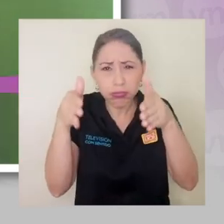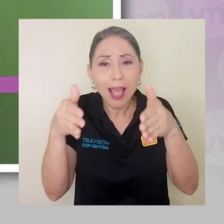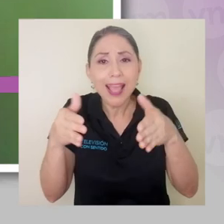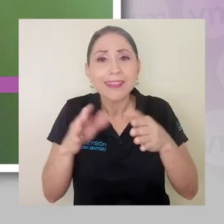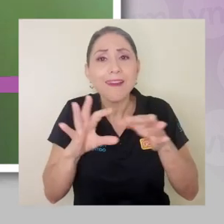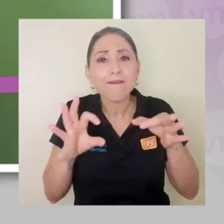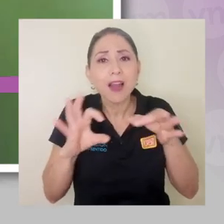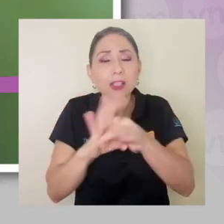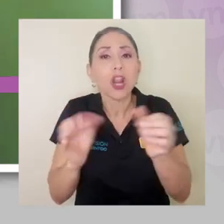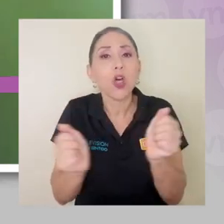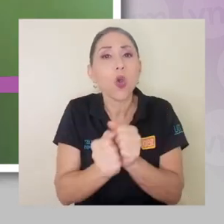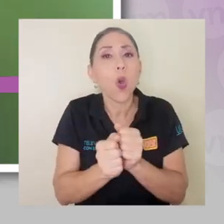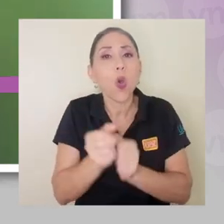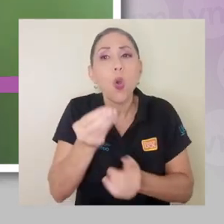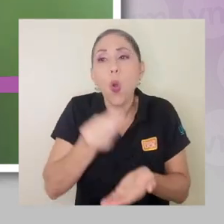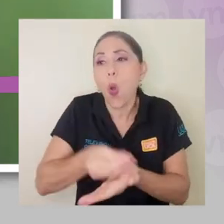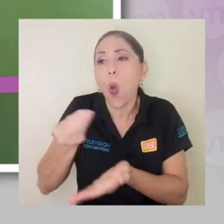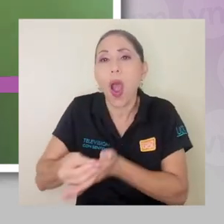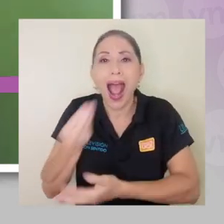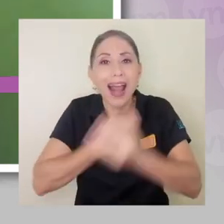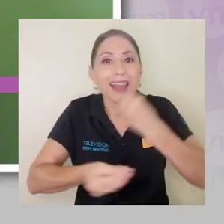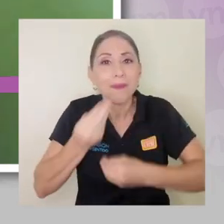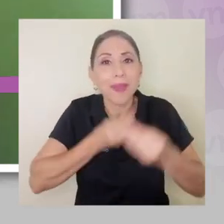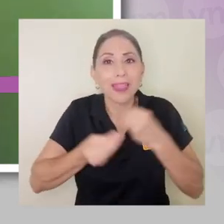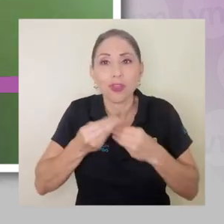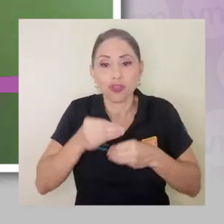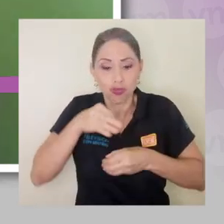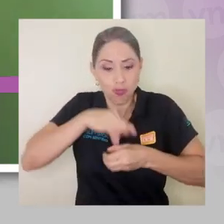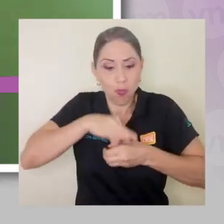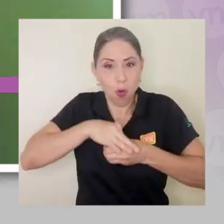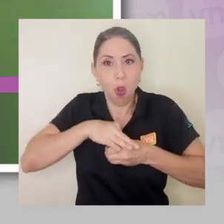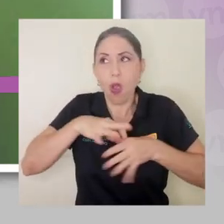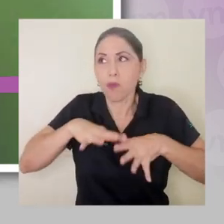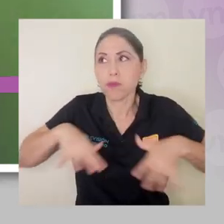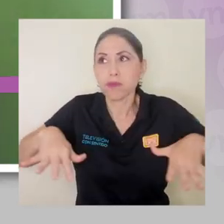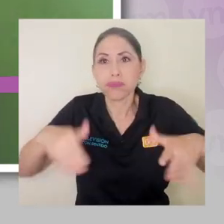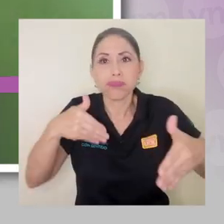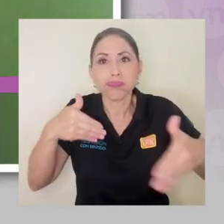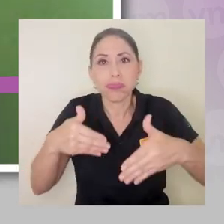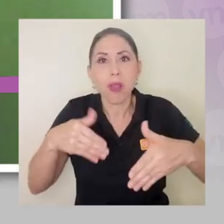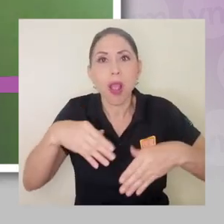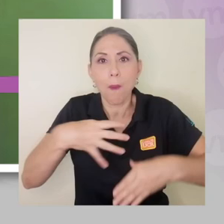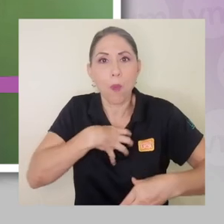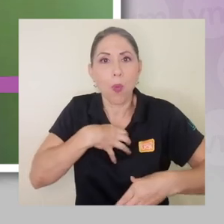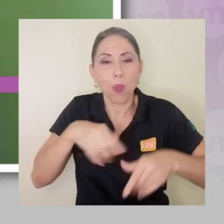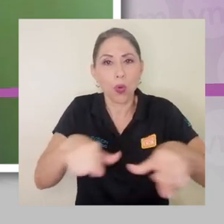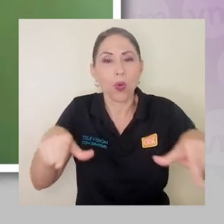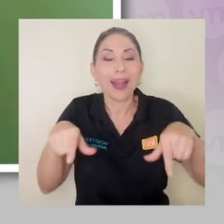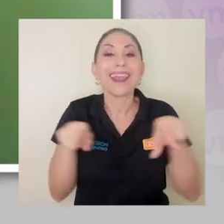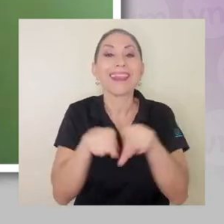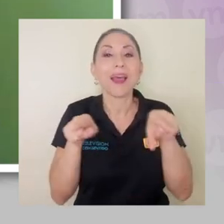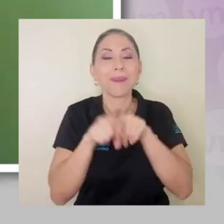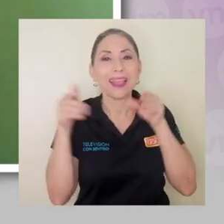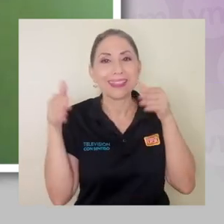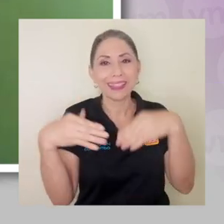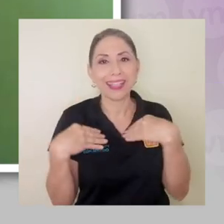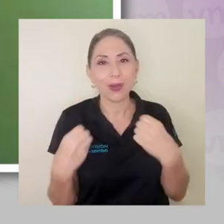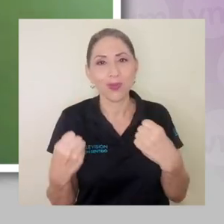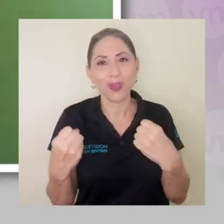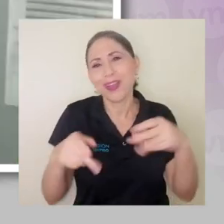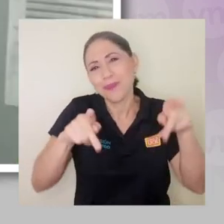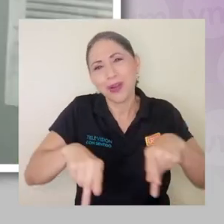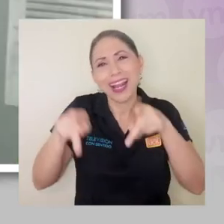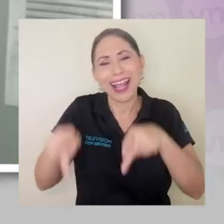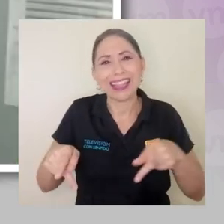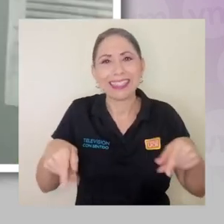alimentos más locales y a la parte de salud porque la gente está muy nerviosa con el asunto.